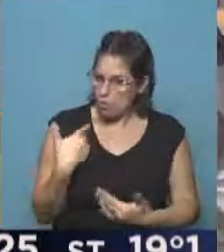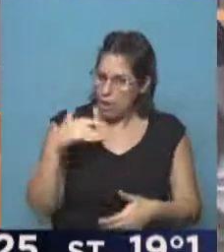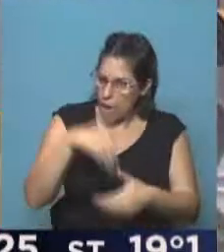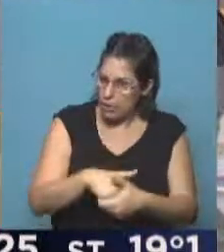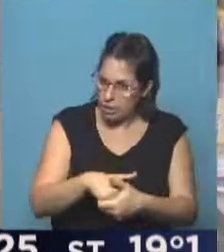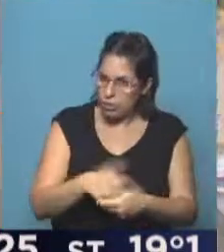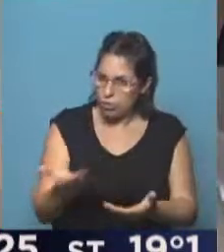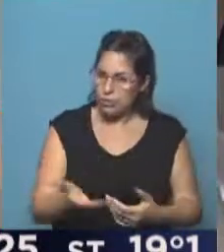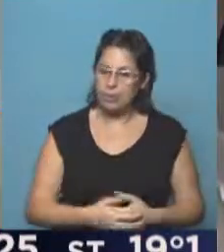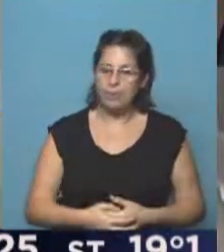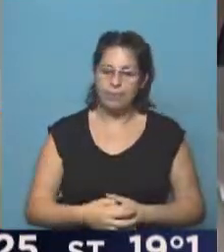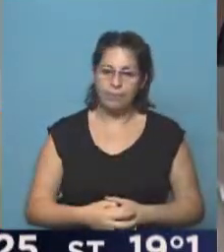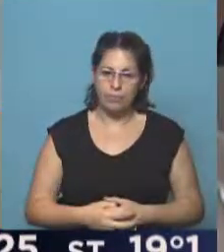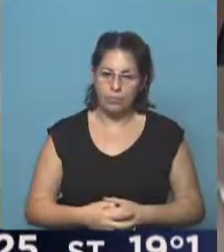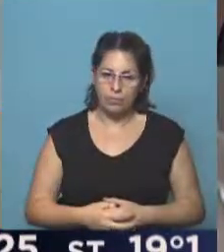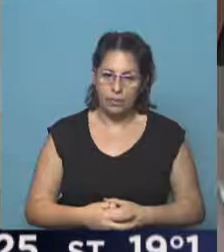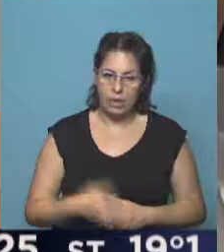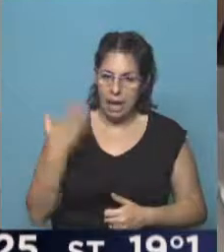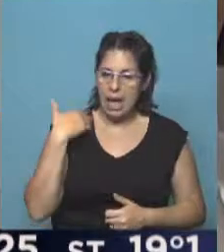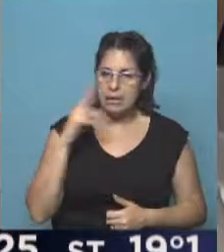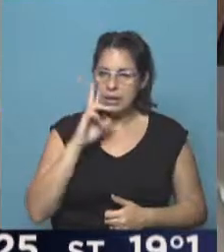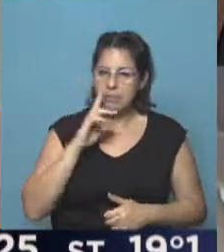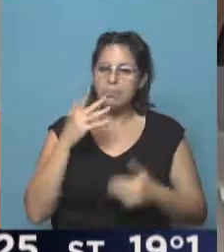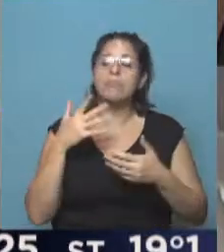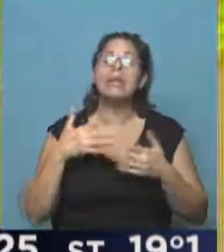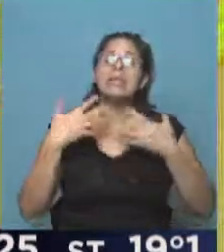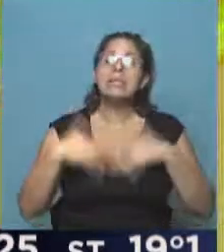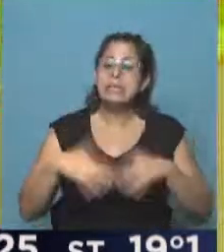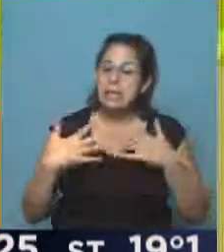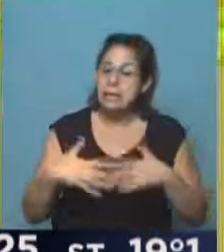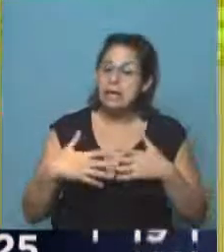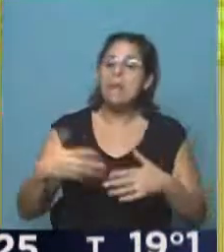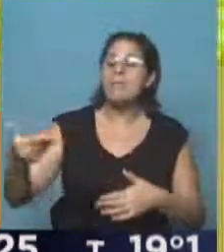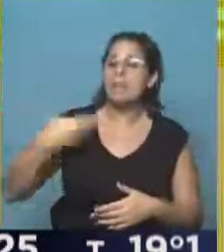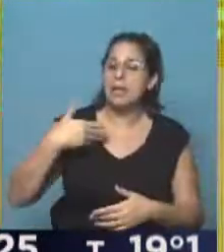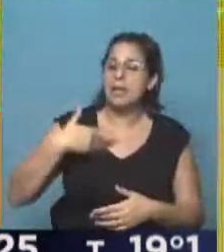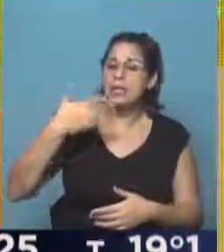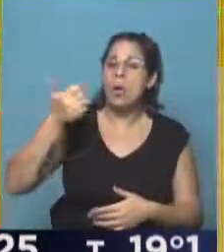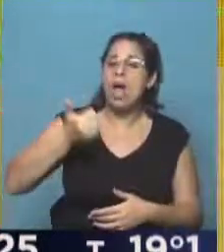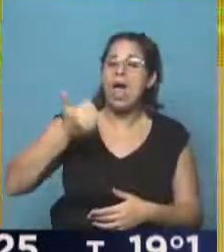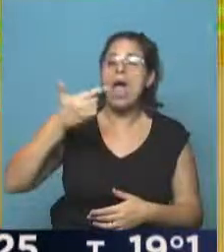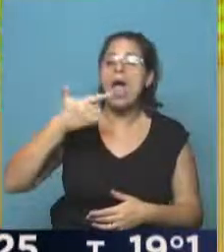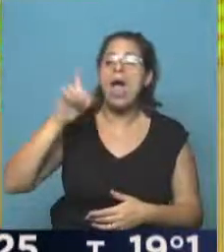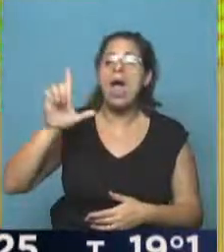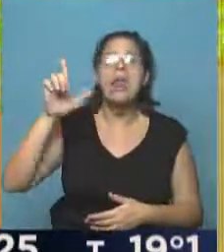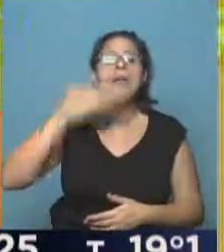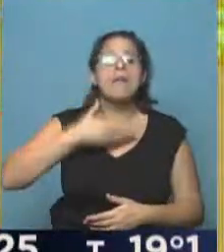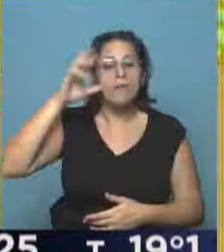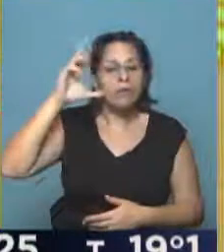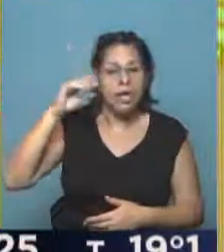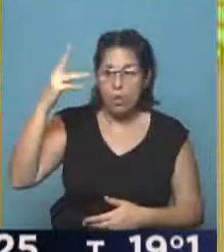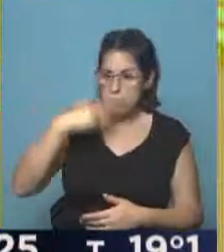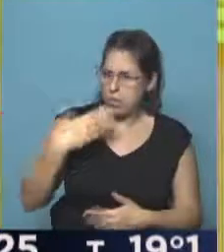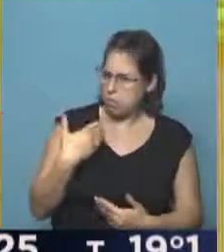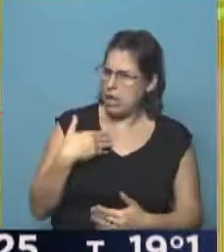está incluido. Bien. Bueno, estuvimos viendo en el sistema este pedido que nos hizo Alfredo. Así que, Alfredo, si nos estás viendo,